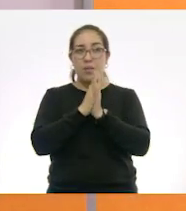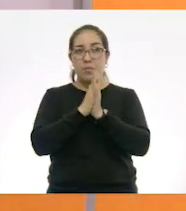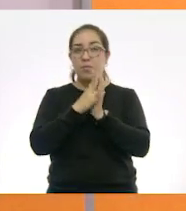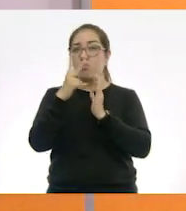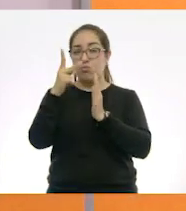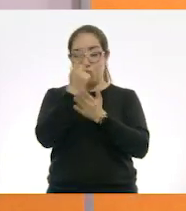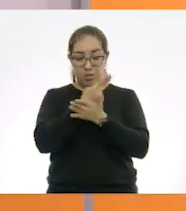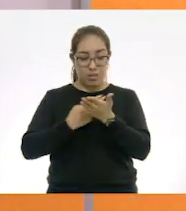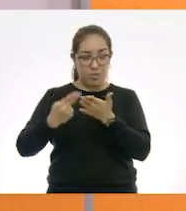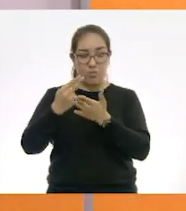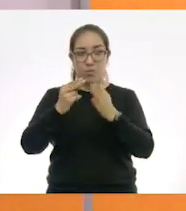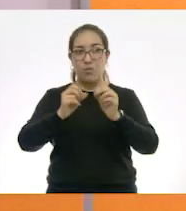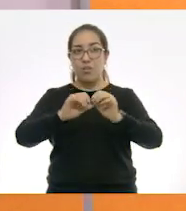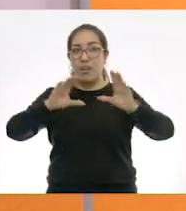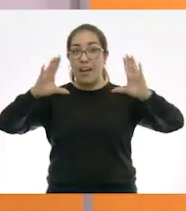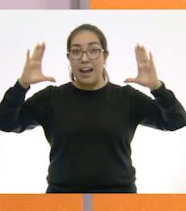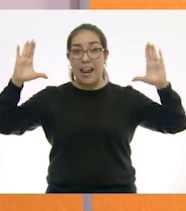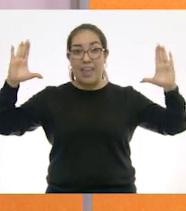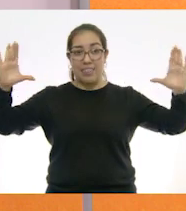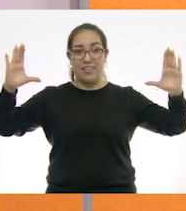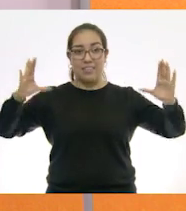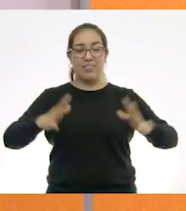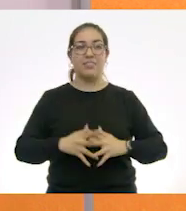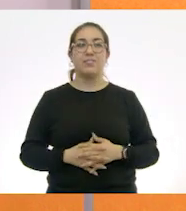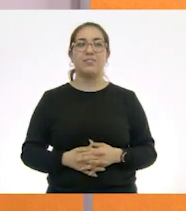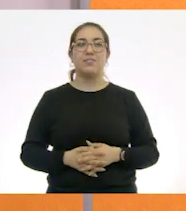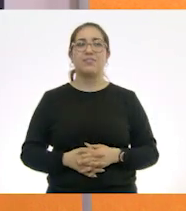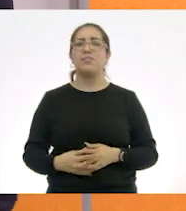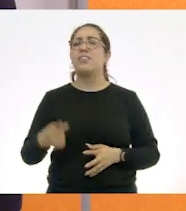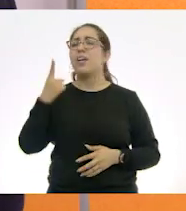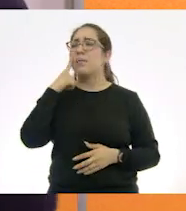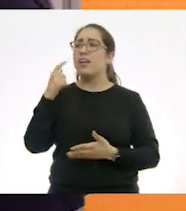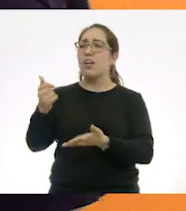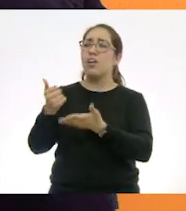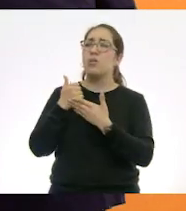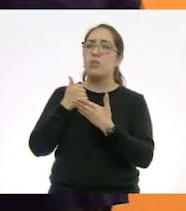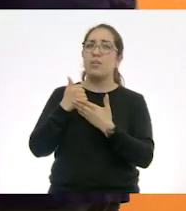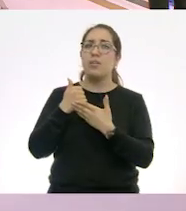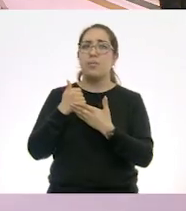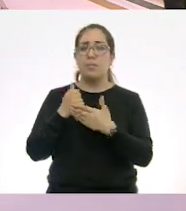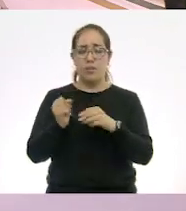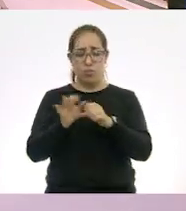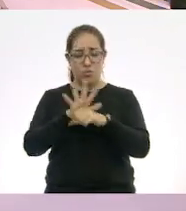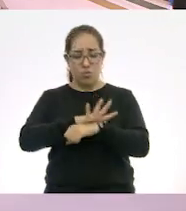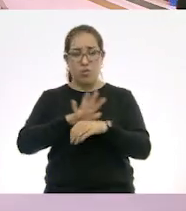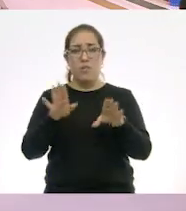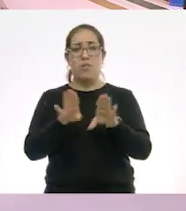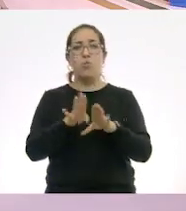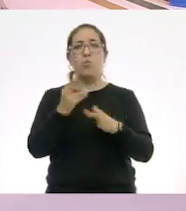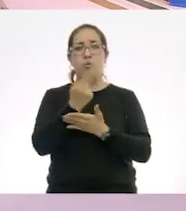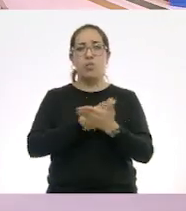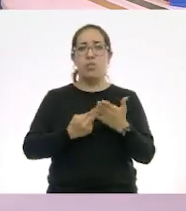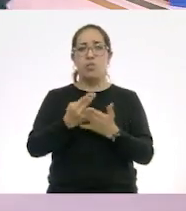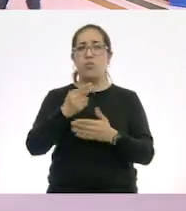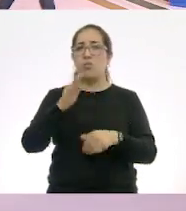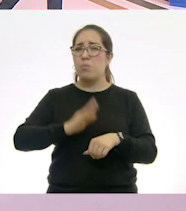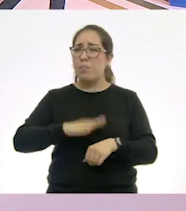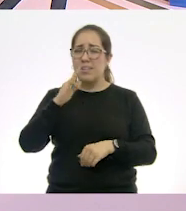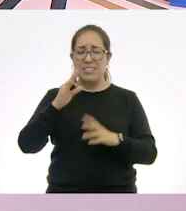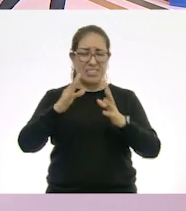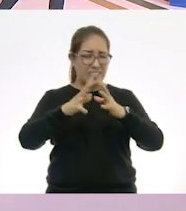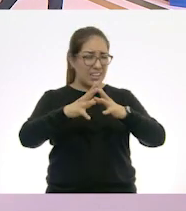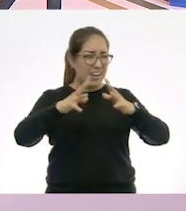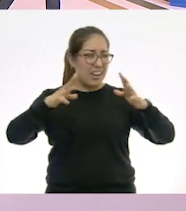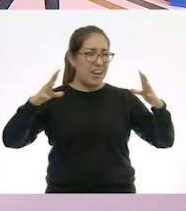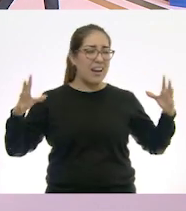grandes. Estoy tratando de hacer un coronavirus. A ver, tú haz el tuyo de aquel lado. Pero tienen que ser grandes para que